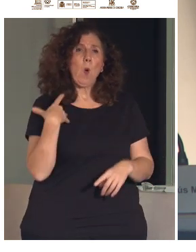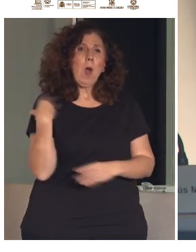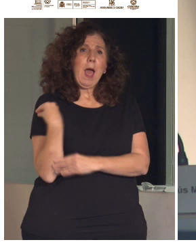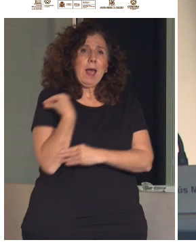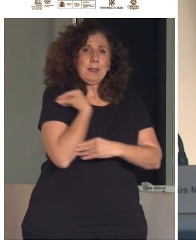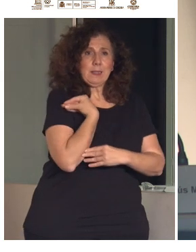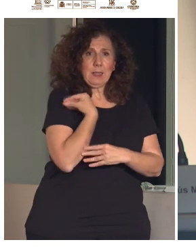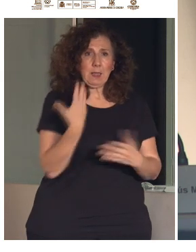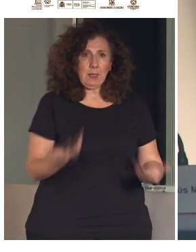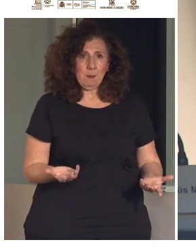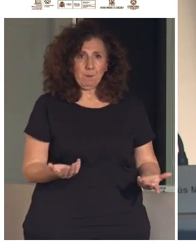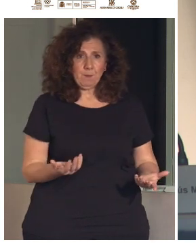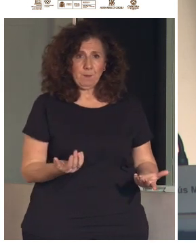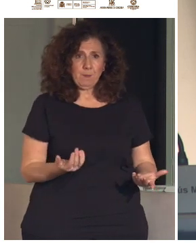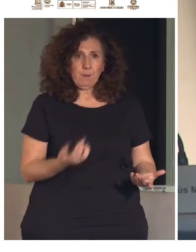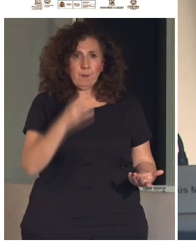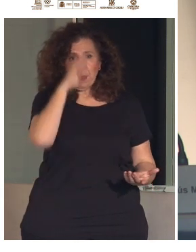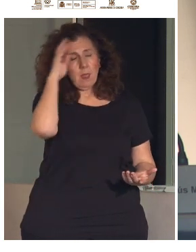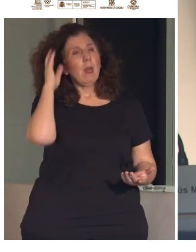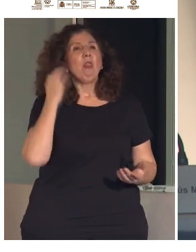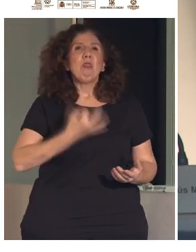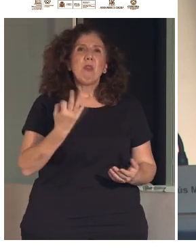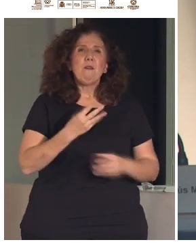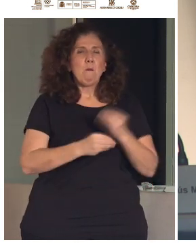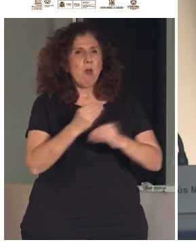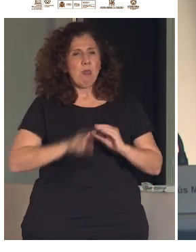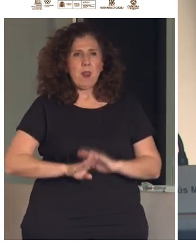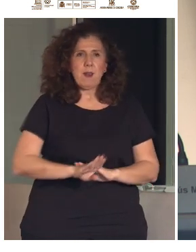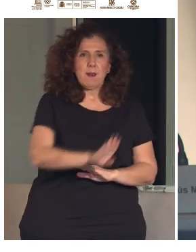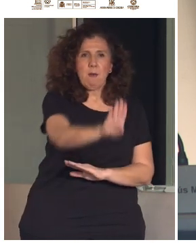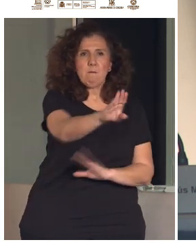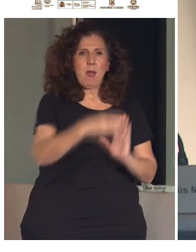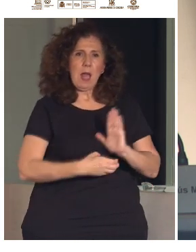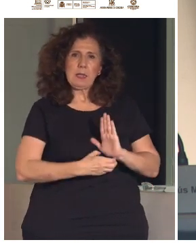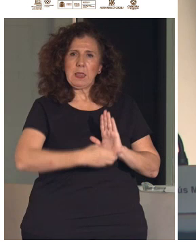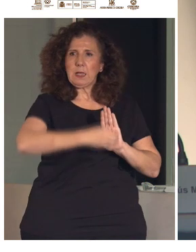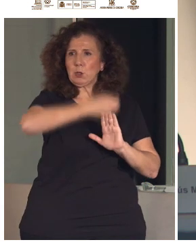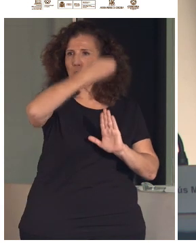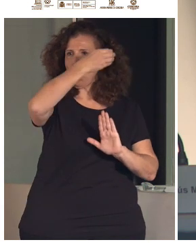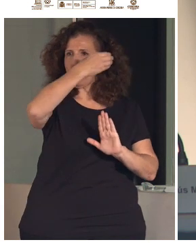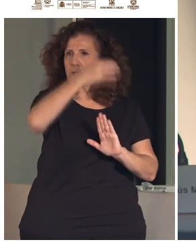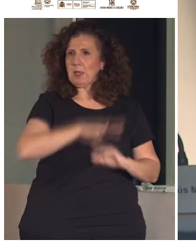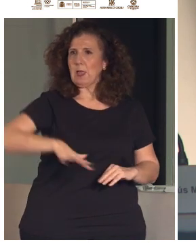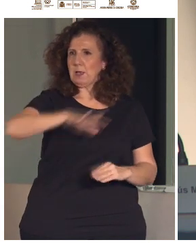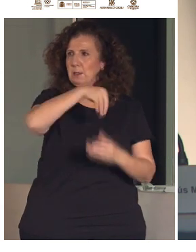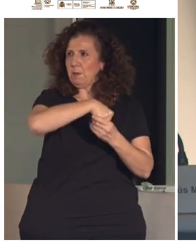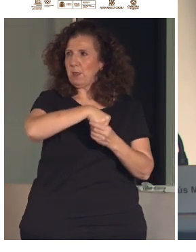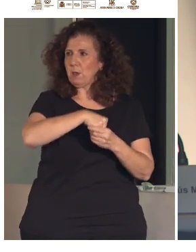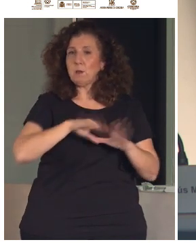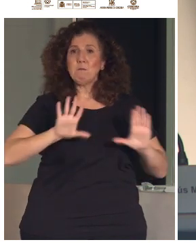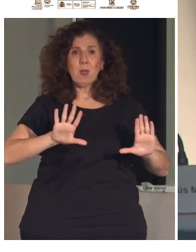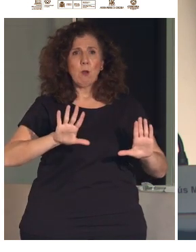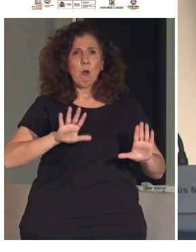Y aunque acostado, también se entiende que debe haber rampas, ascensores en los espacios. Pero se sigue sin entender que si una persona tiene